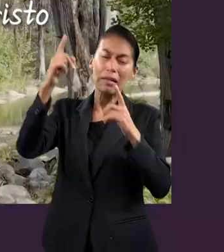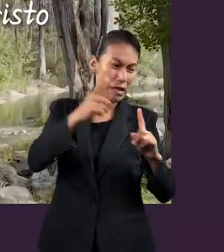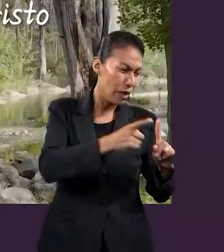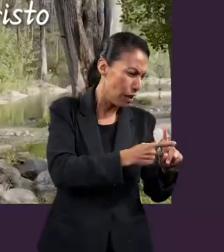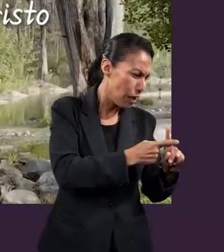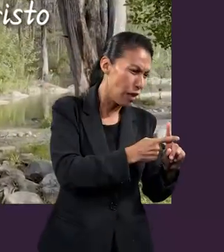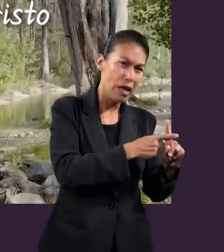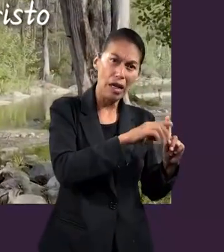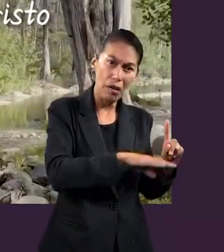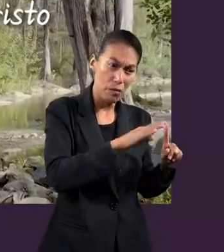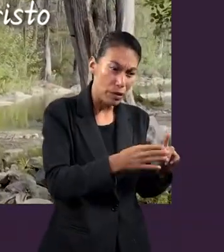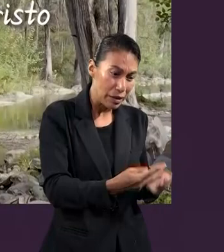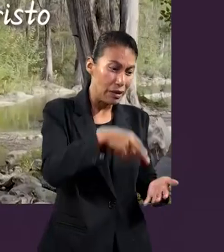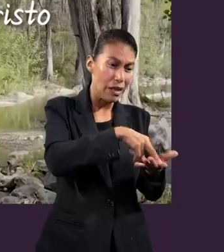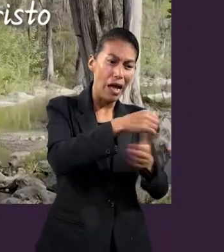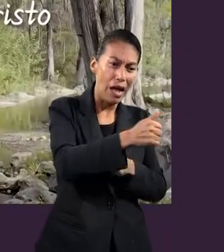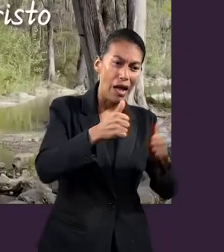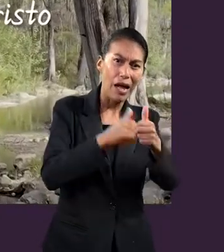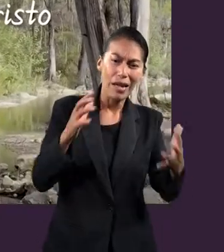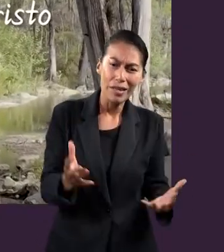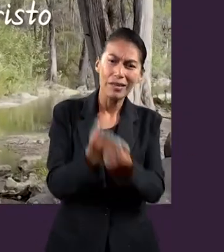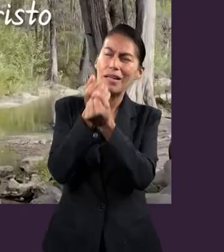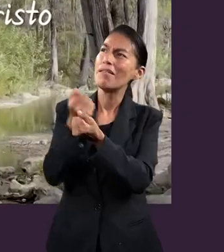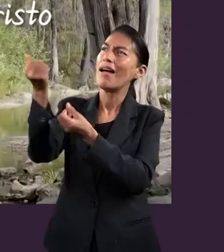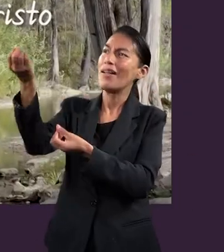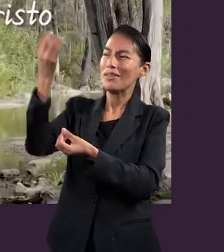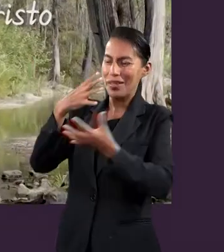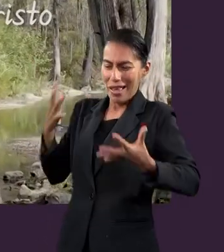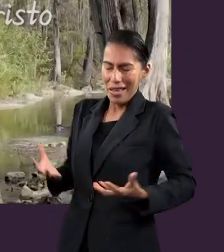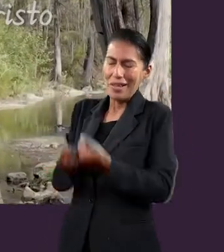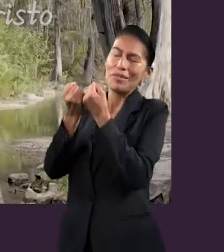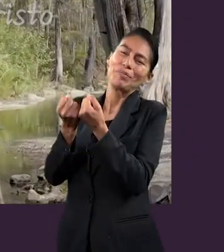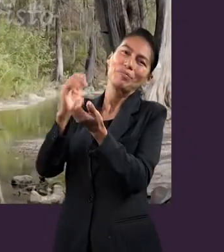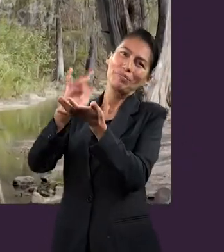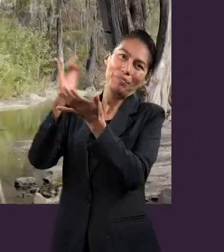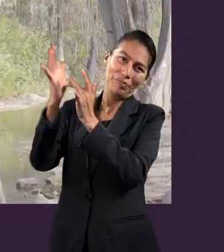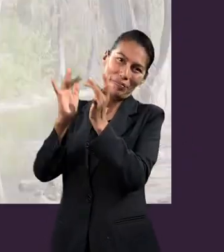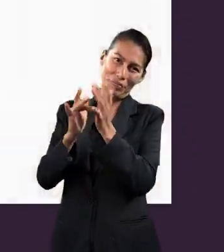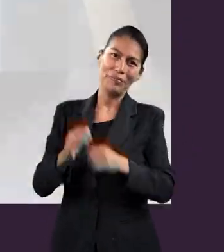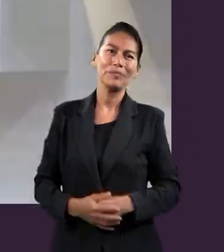por su gracia, mediante la redención que es en Cristo Jesús.